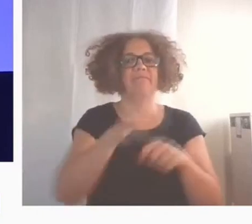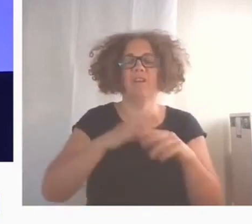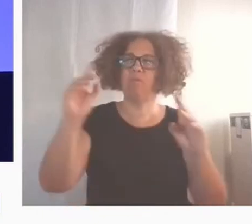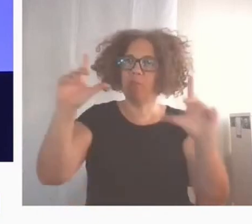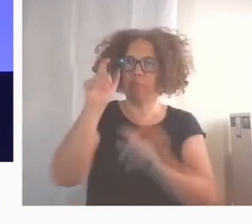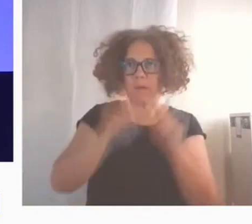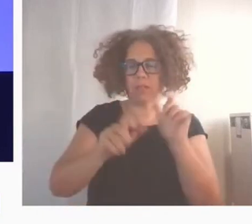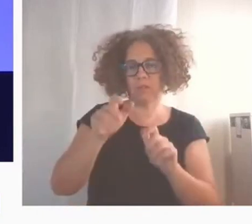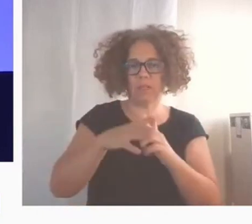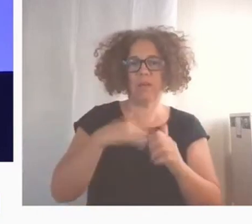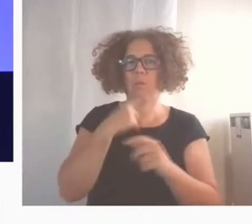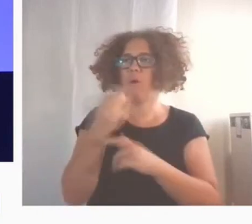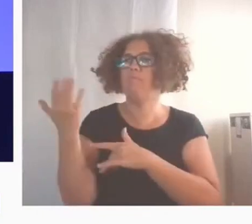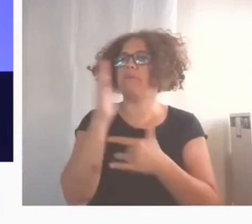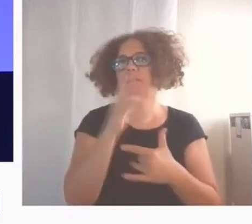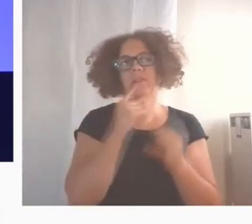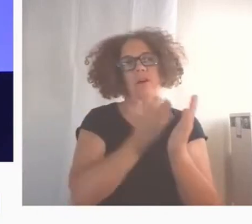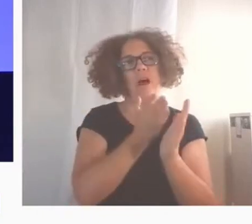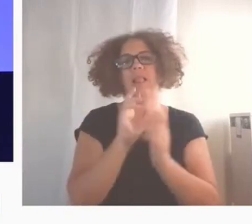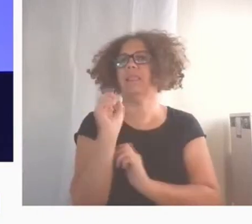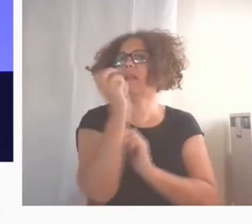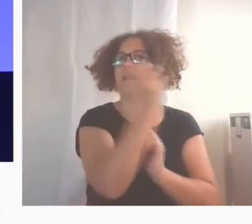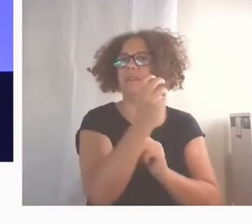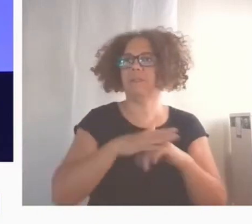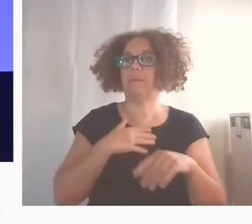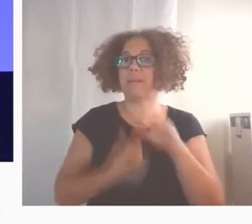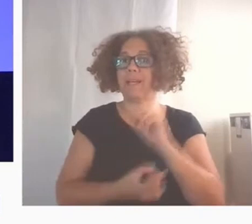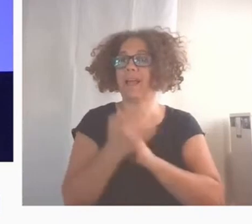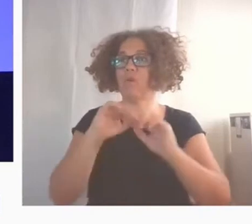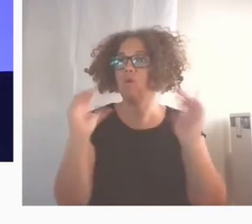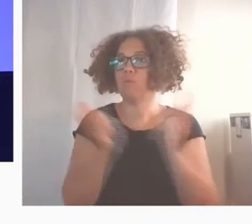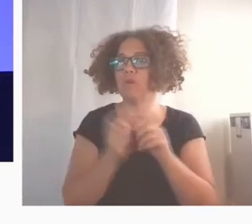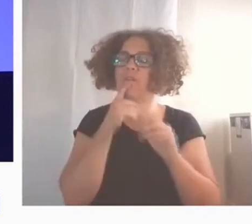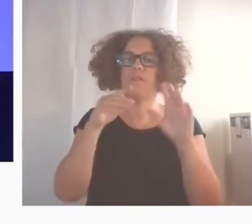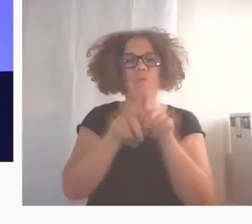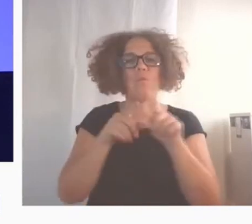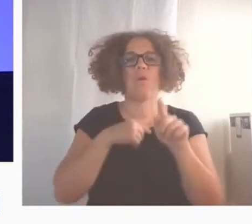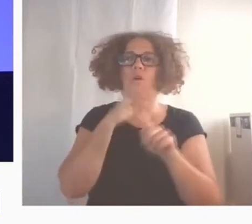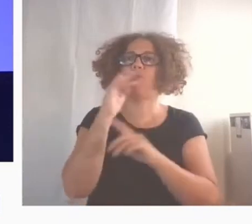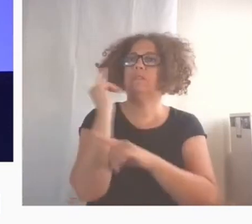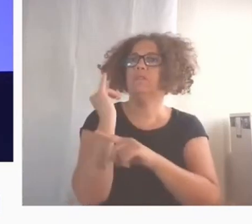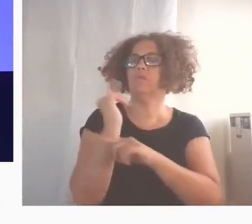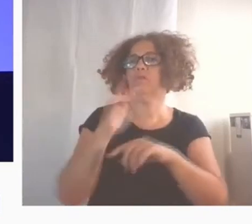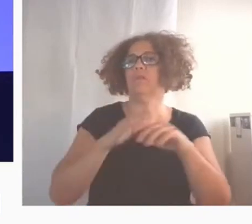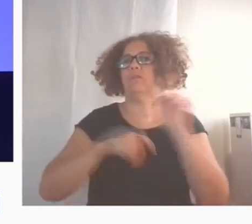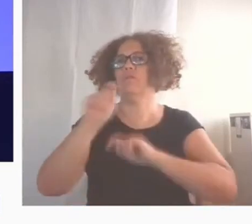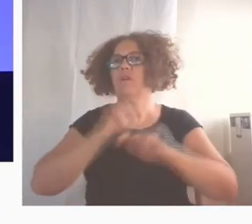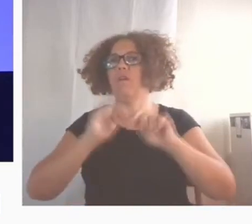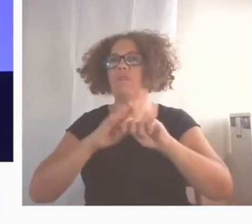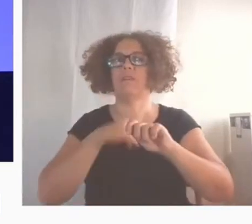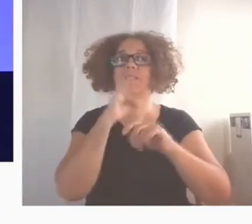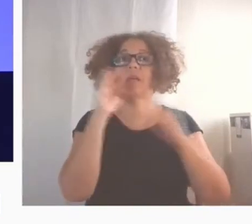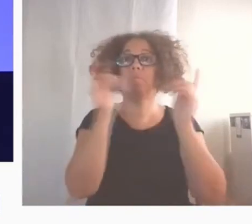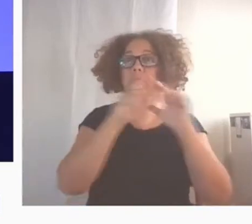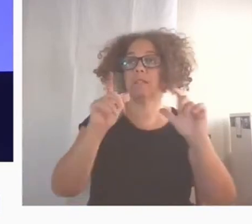alternativas, creando comunidad. Así, instituciones, asociaciones, universidades, empresas, se